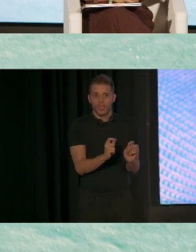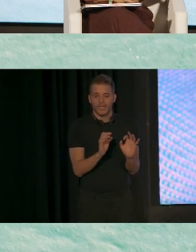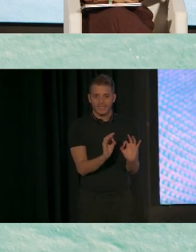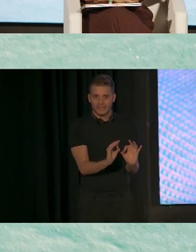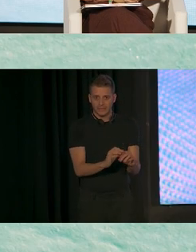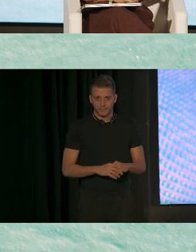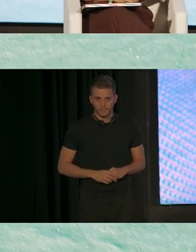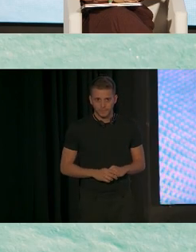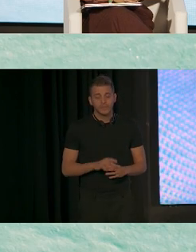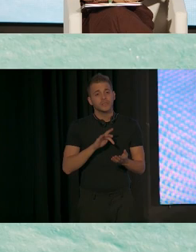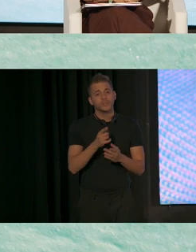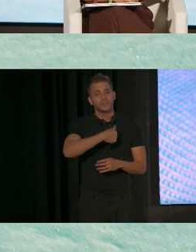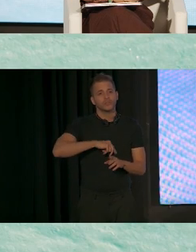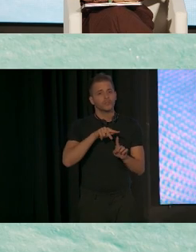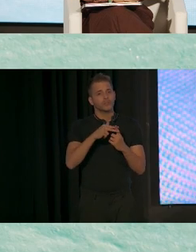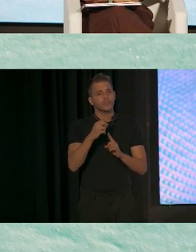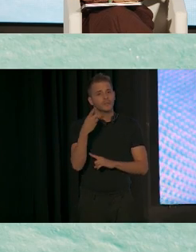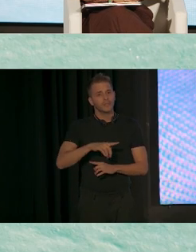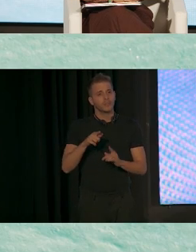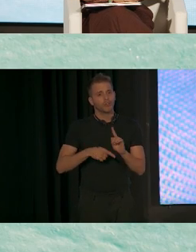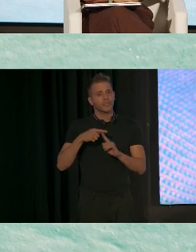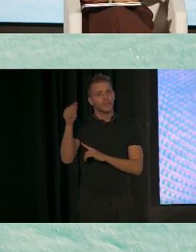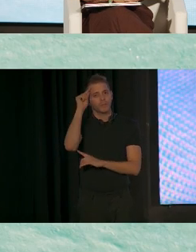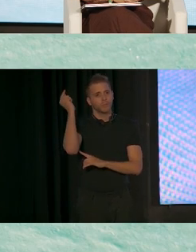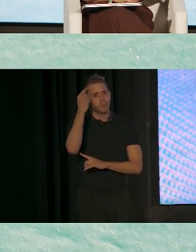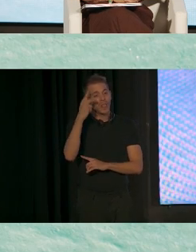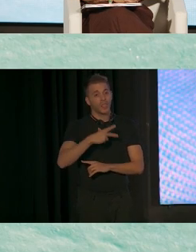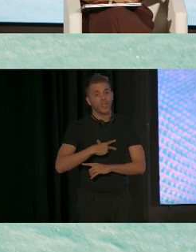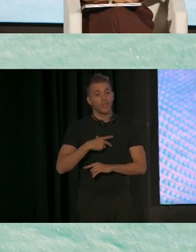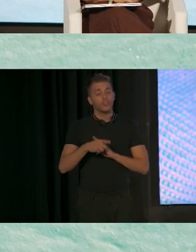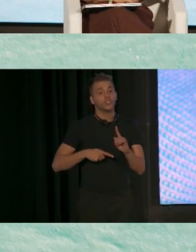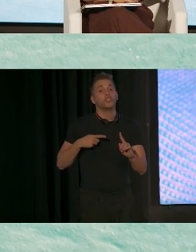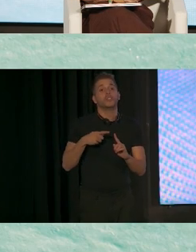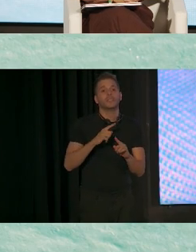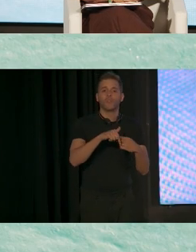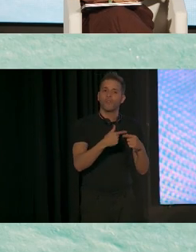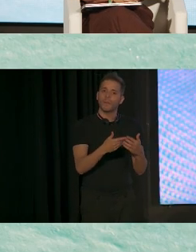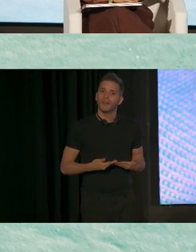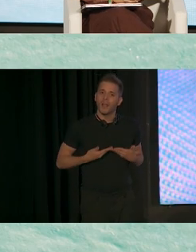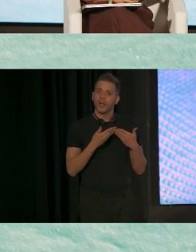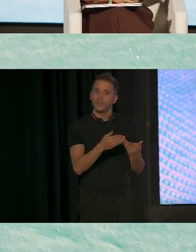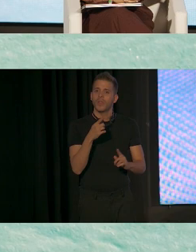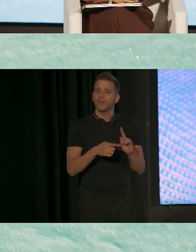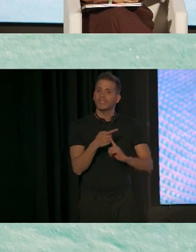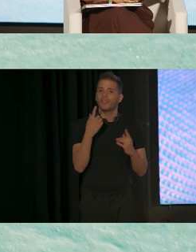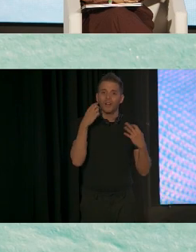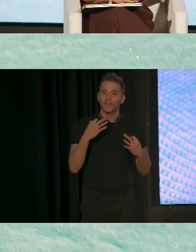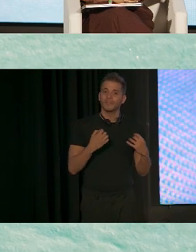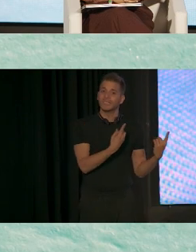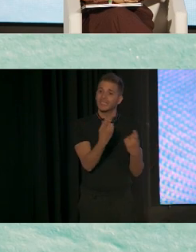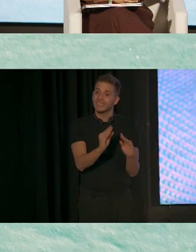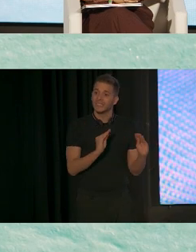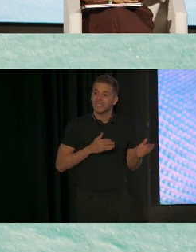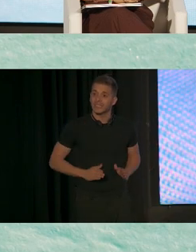tenemos un taller sobre las habilidades de abogacía para ayudar a las familias a defender las necesidades de sus hijos.